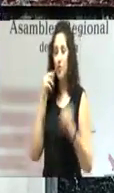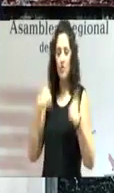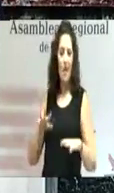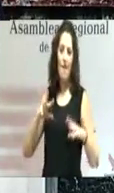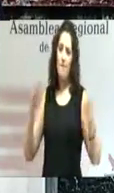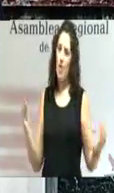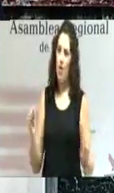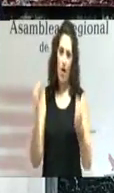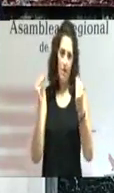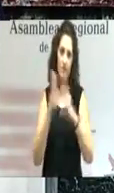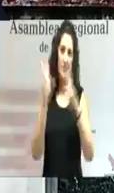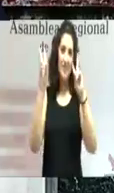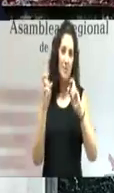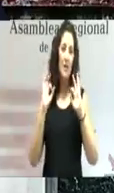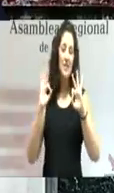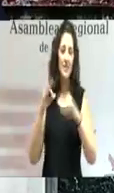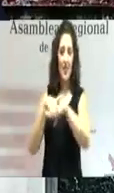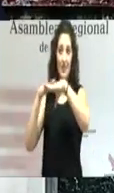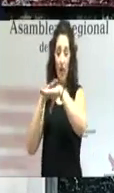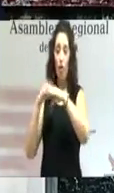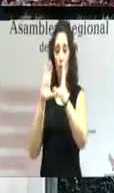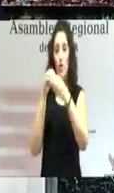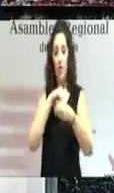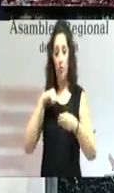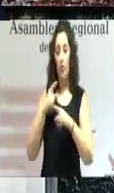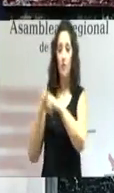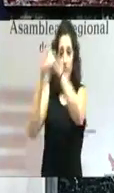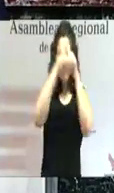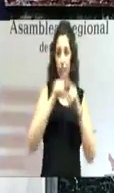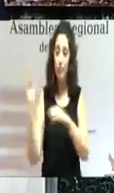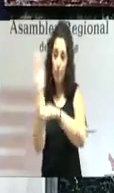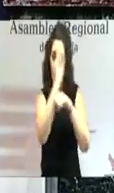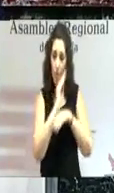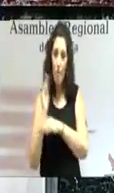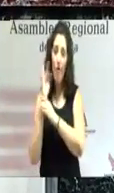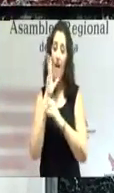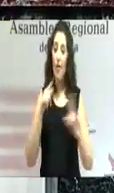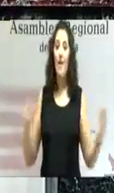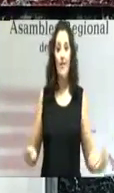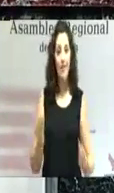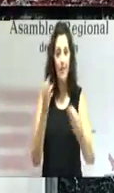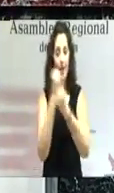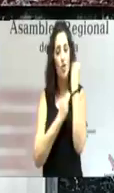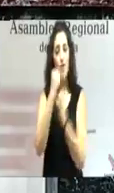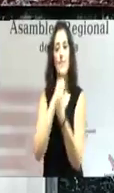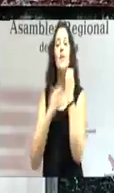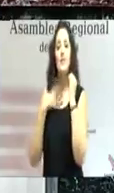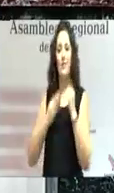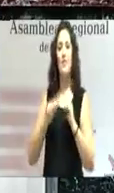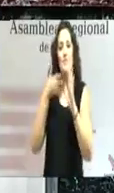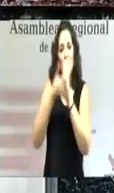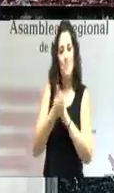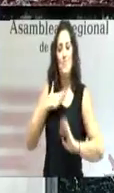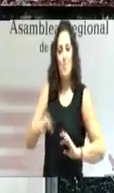aportación que se realiza desde el Estado a las comunidades autónomas, ahora que la recuperación hace posible afrontar nuevos